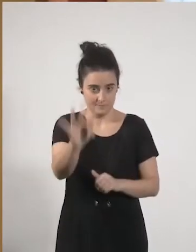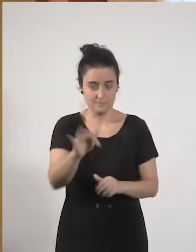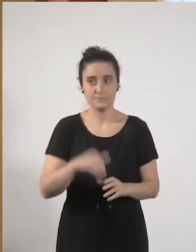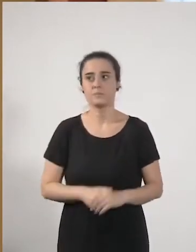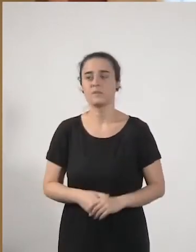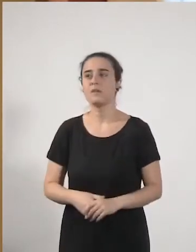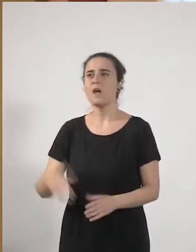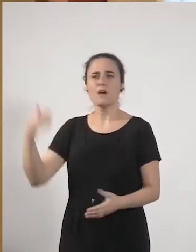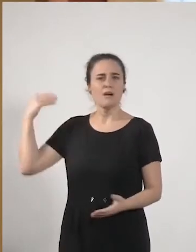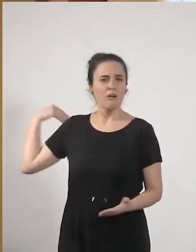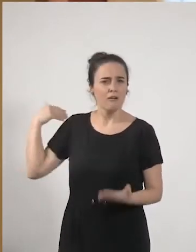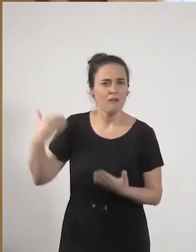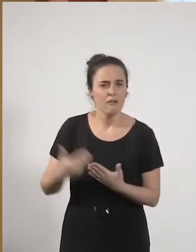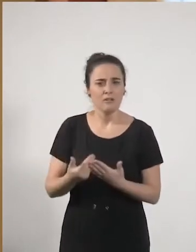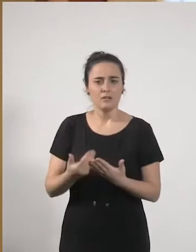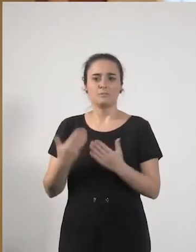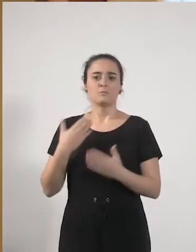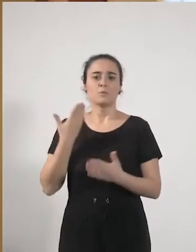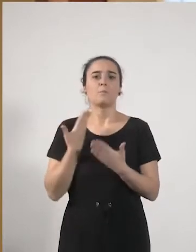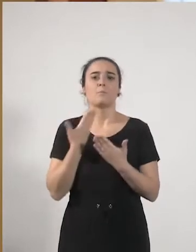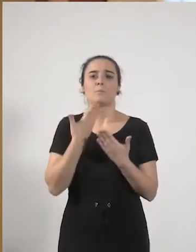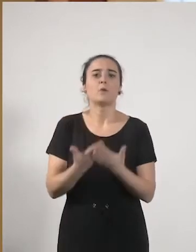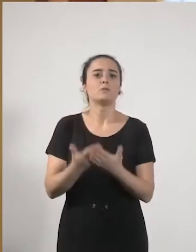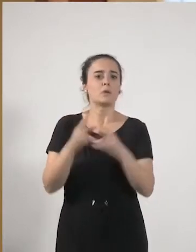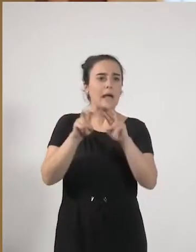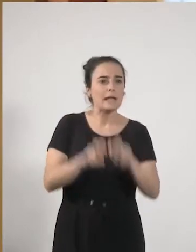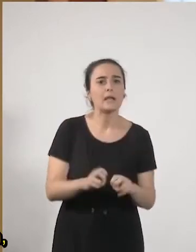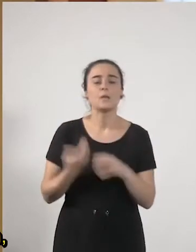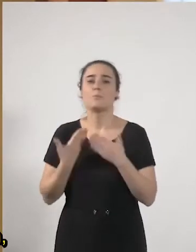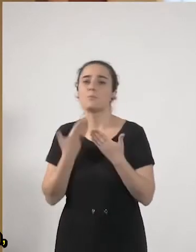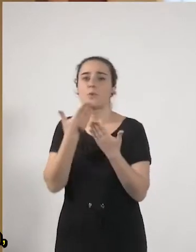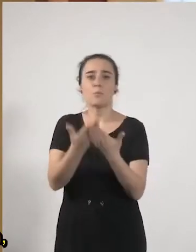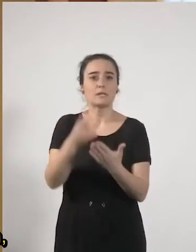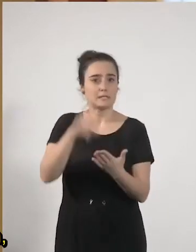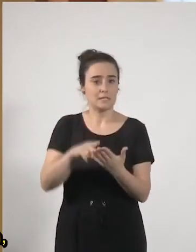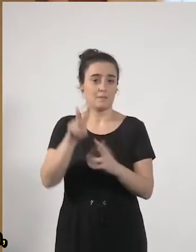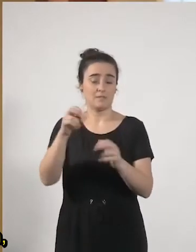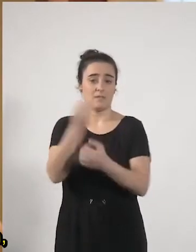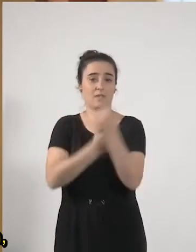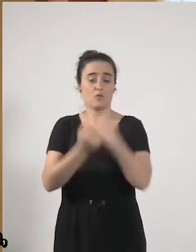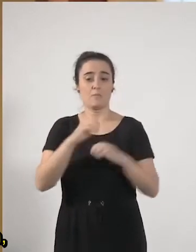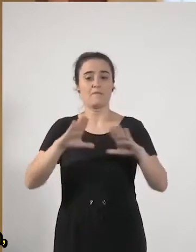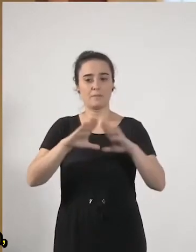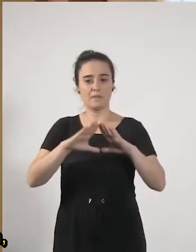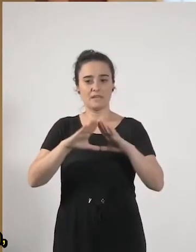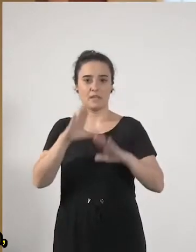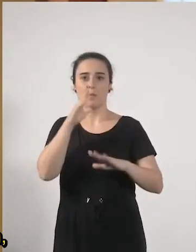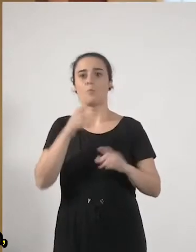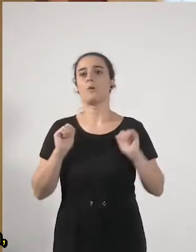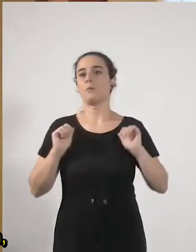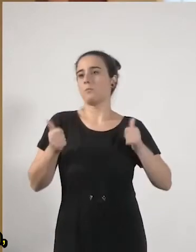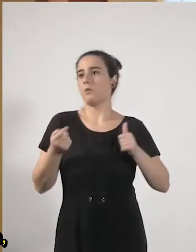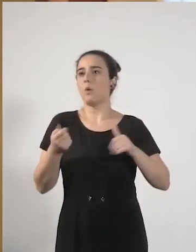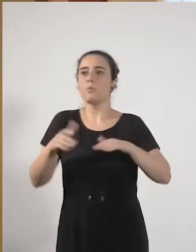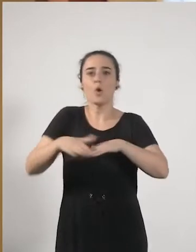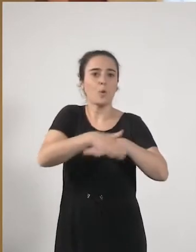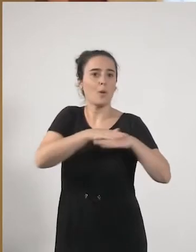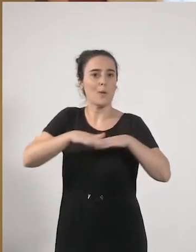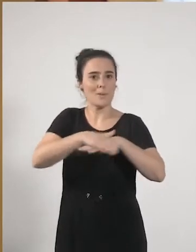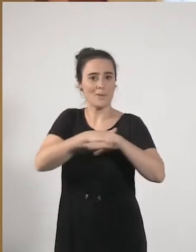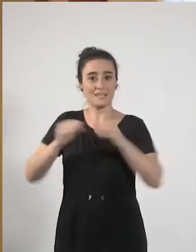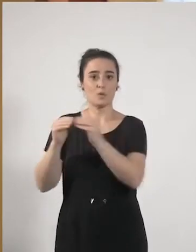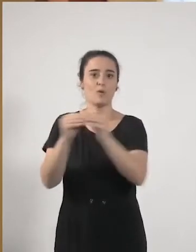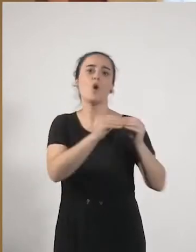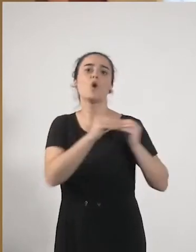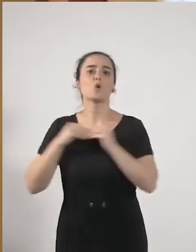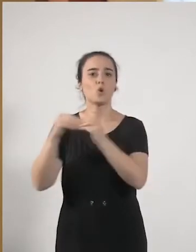hace tiempo se plantean análisis y propuestas desde la economía feminista y te voy a pedir que, por sentar las bases y tener un suelo común, que